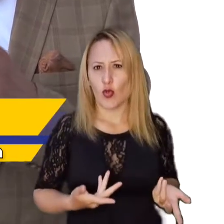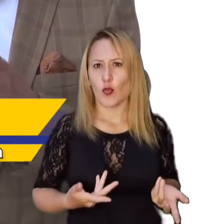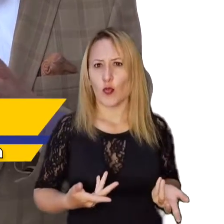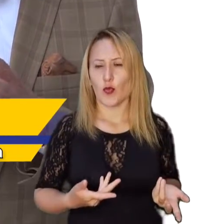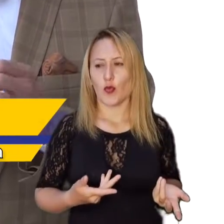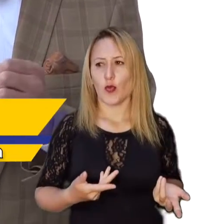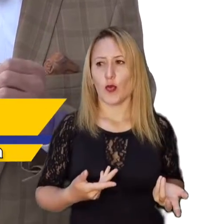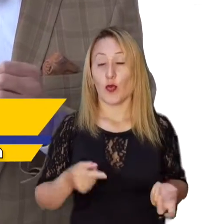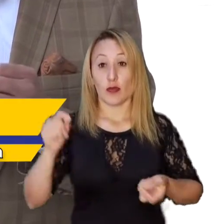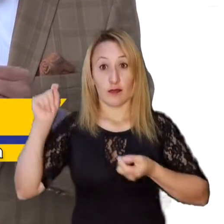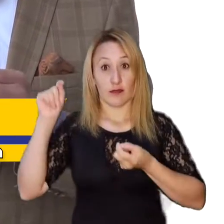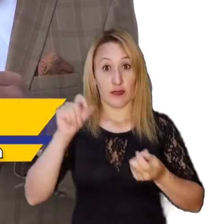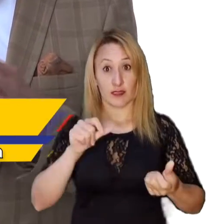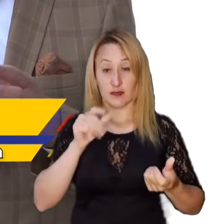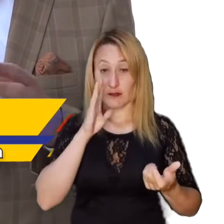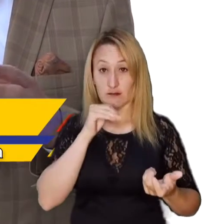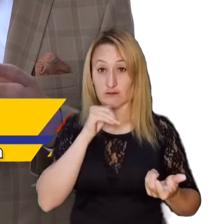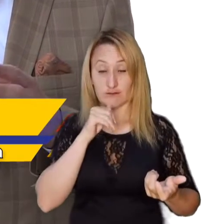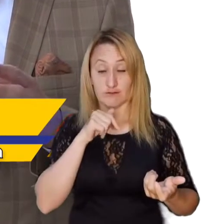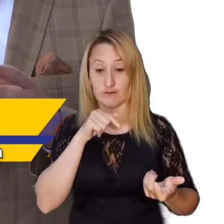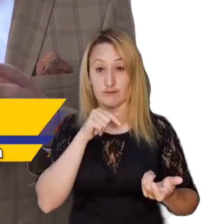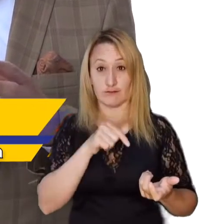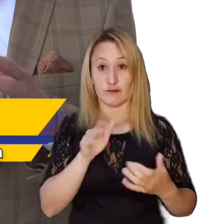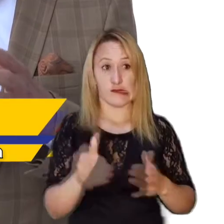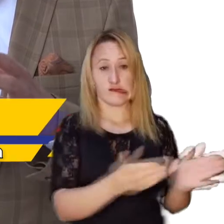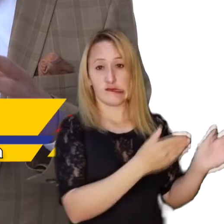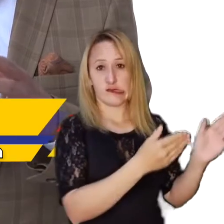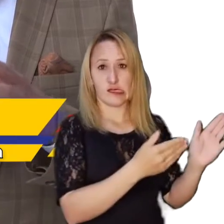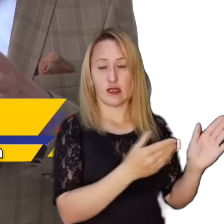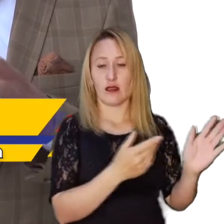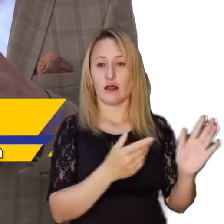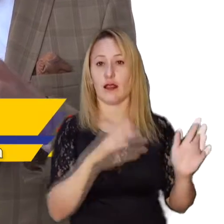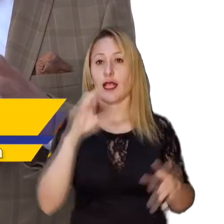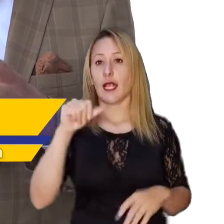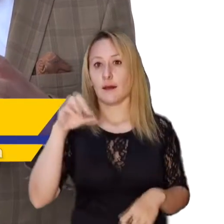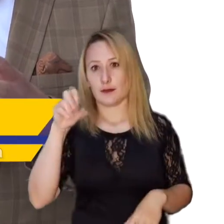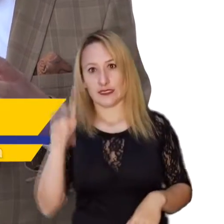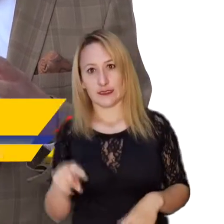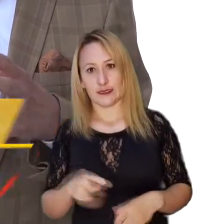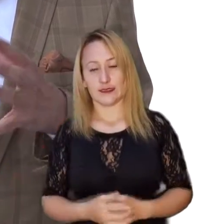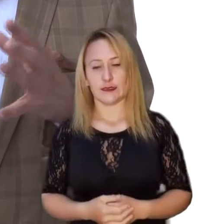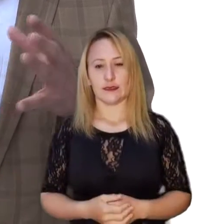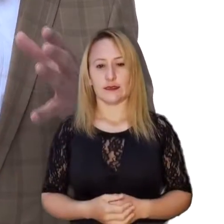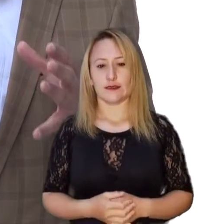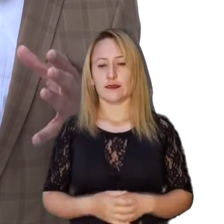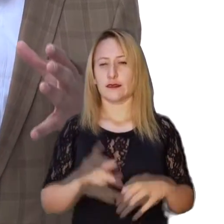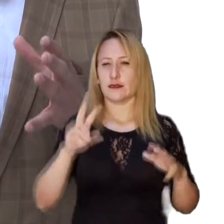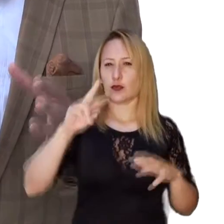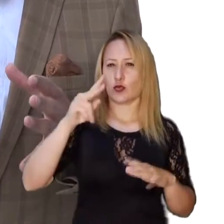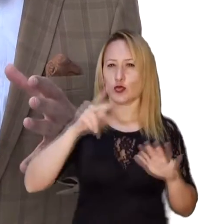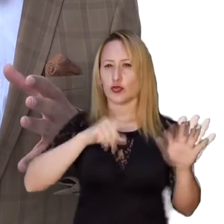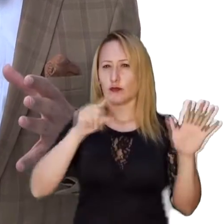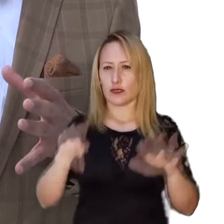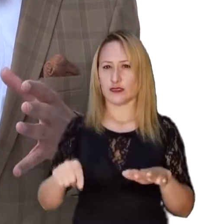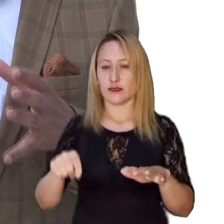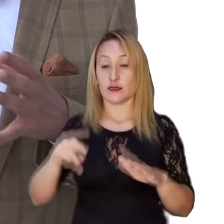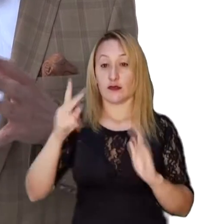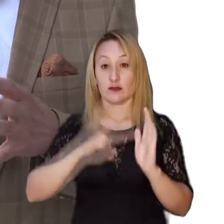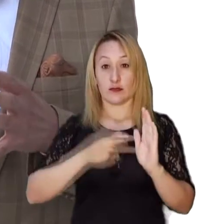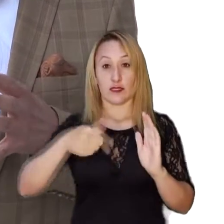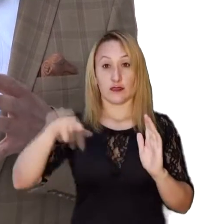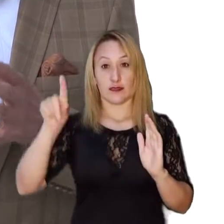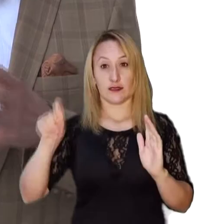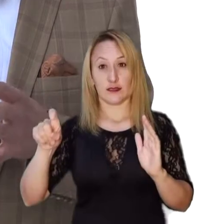realizaron por fuera del periodo de inversión en lo que se conoce en este tipo de proyectos como el CAPEX, que entre el segundo semestre